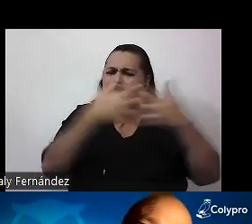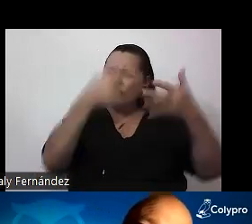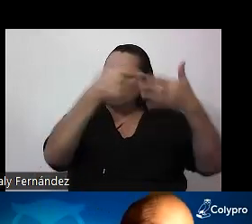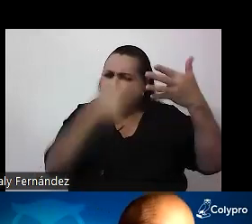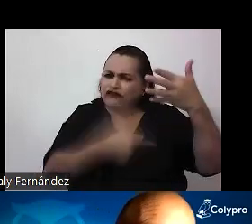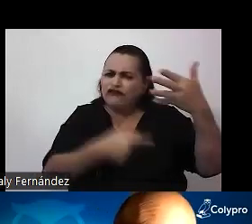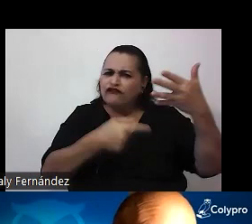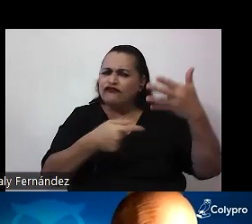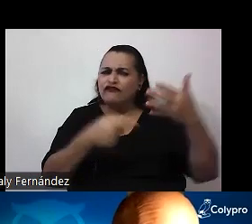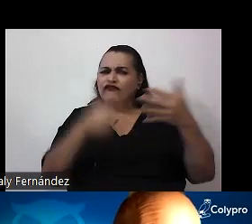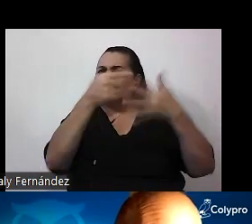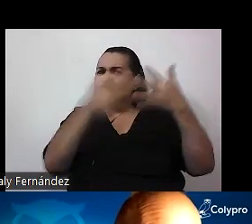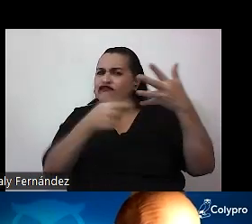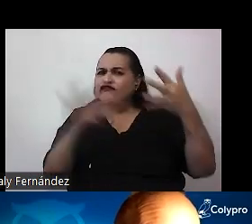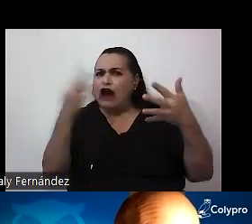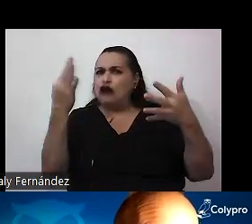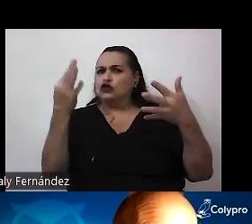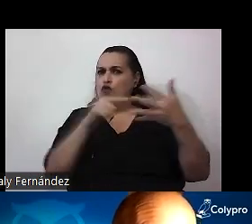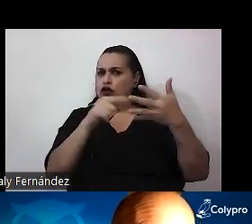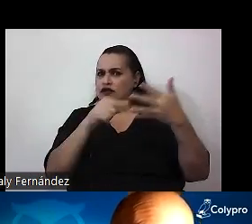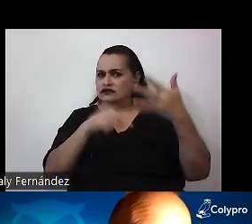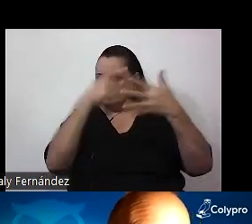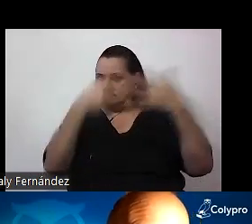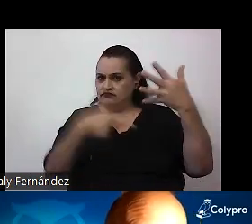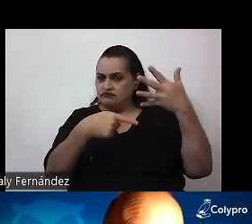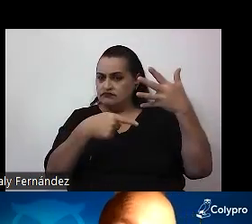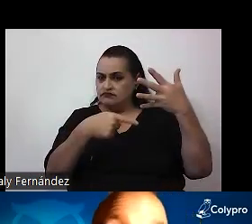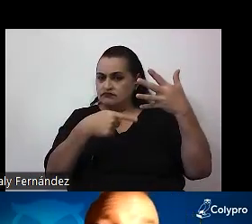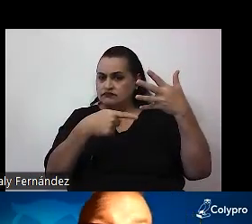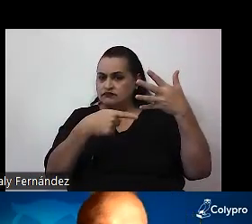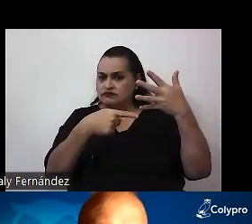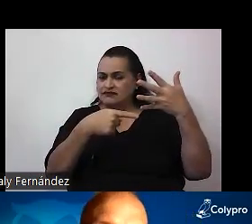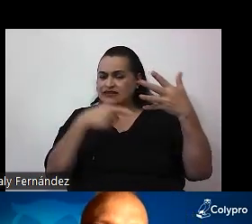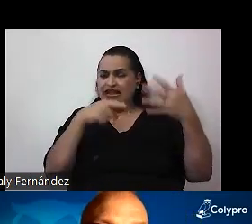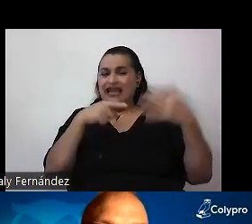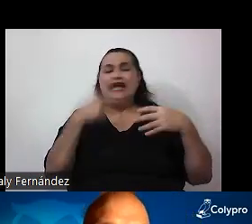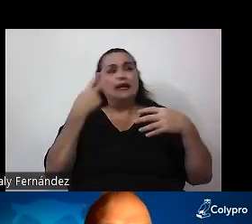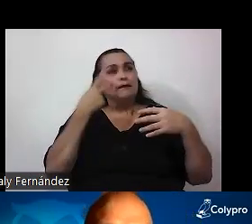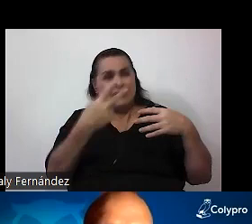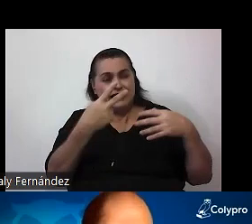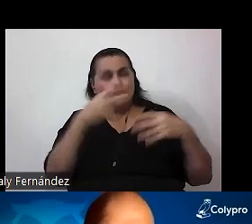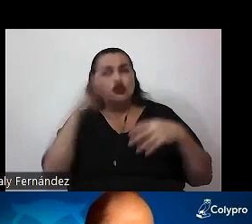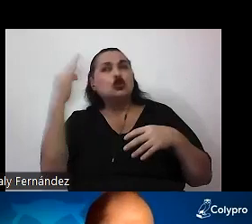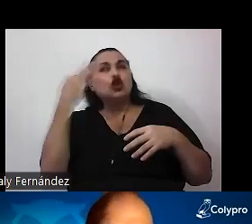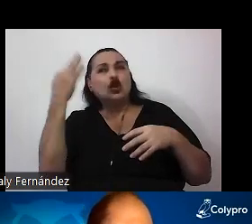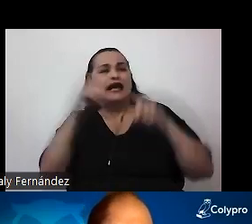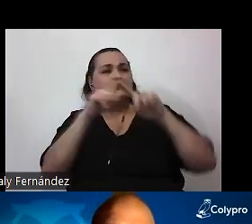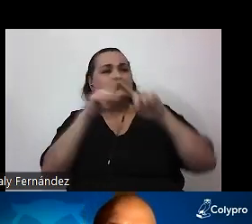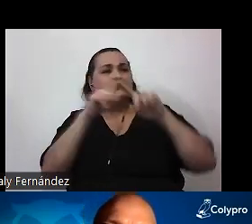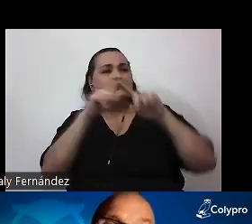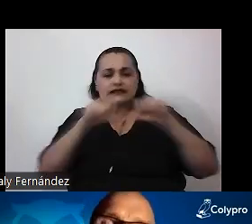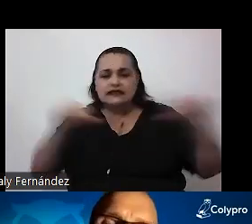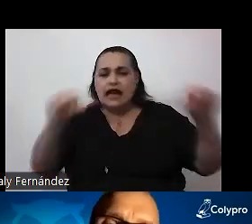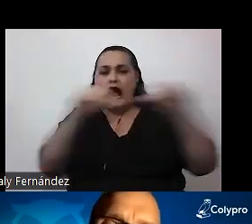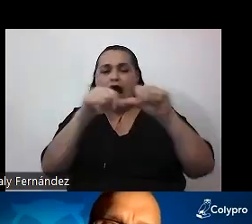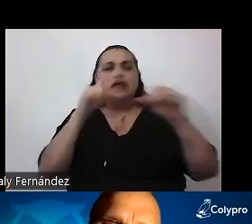reclaman teorías de diversas áreas, conocimientos de